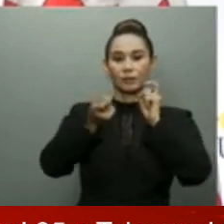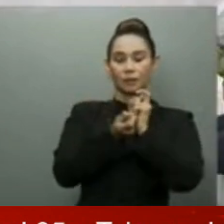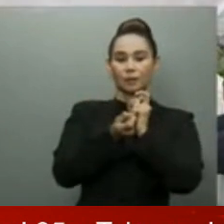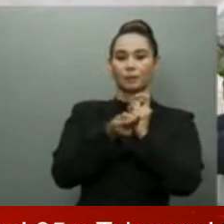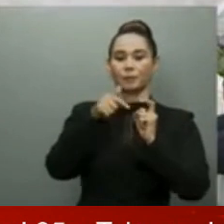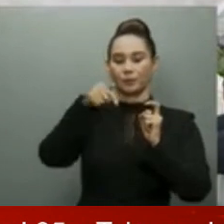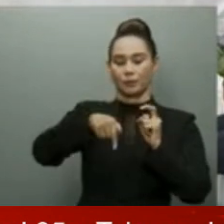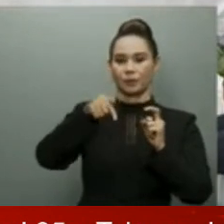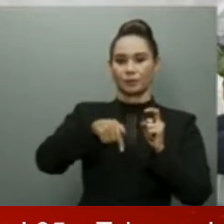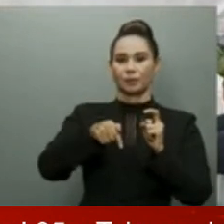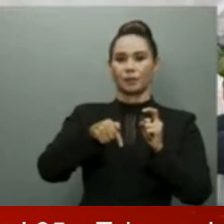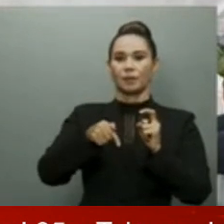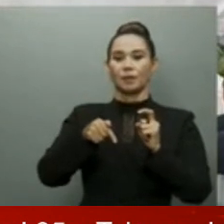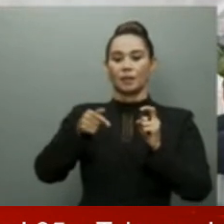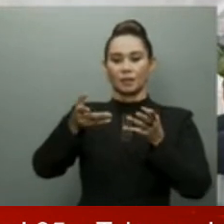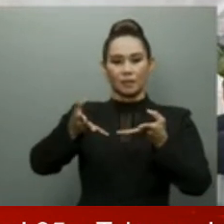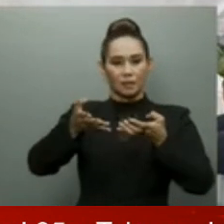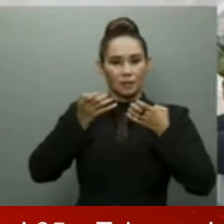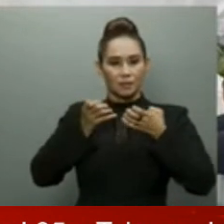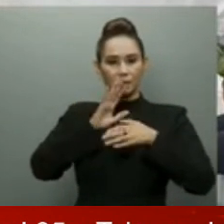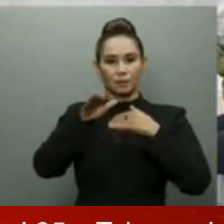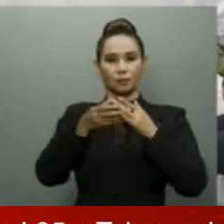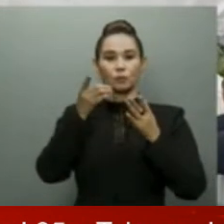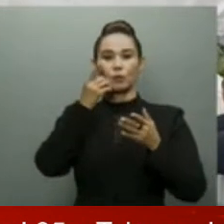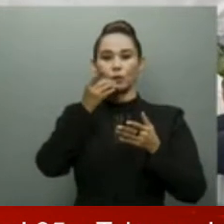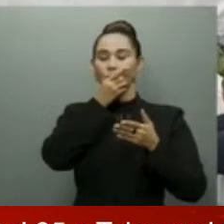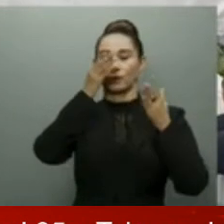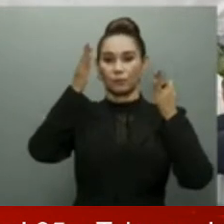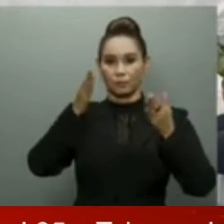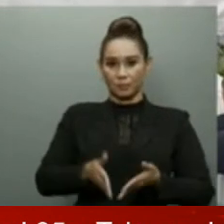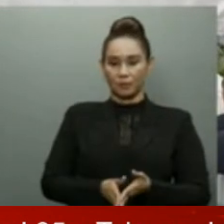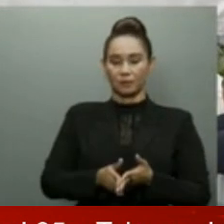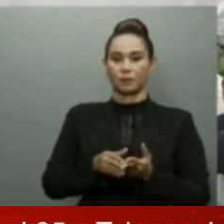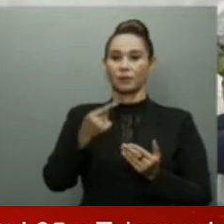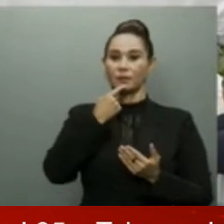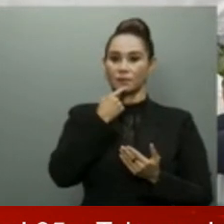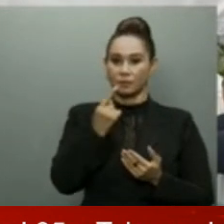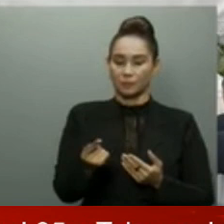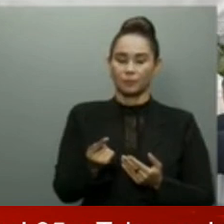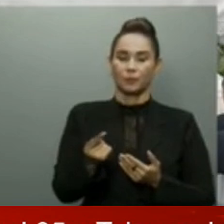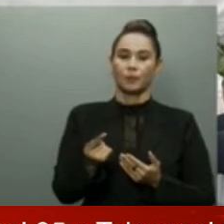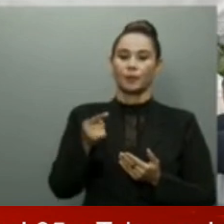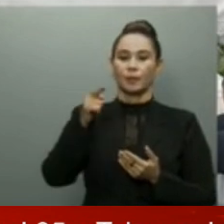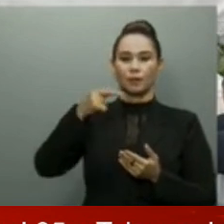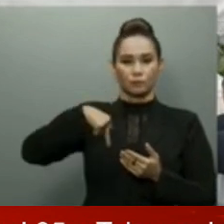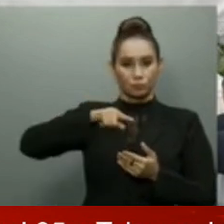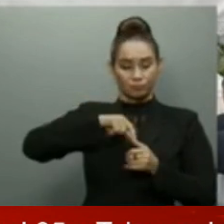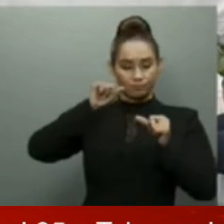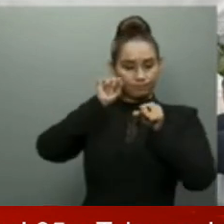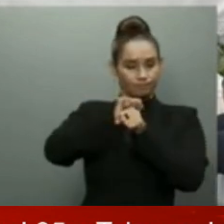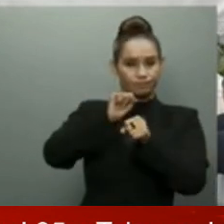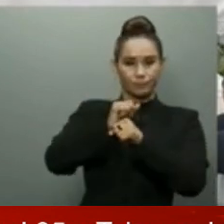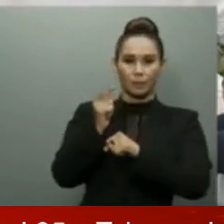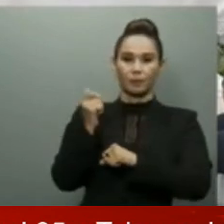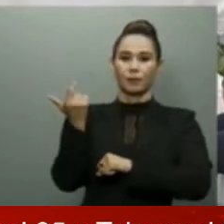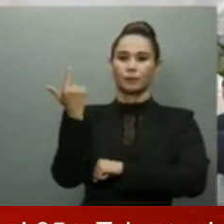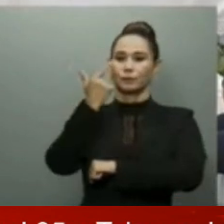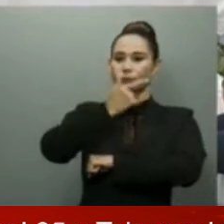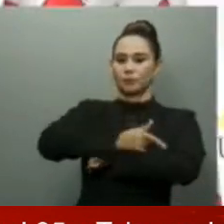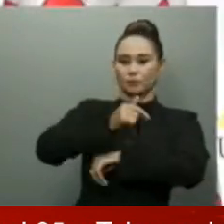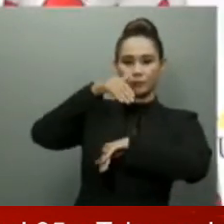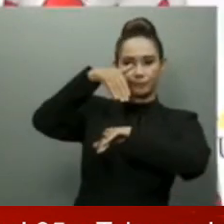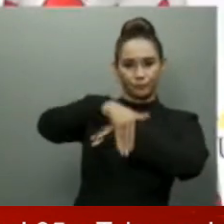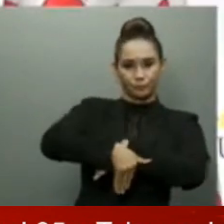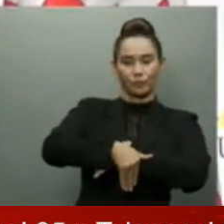clamor del pueblo dominicano. A todos los dominicanos les garantizamos que estamos trabajando día y noche alduamente para que se